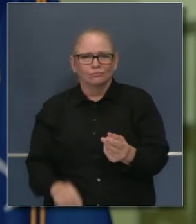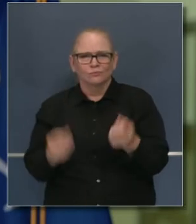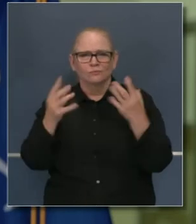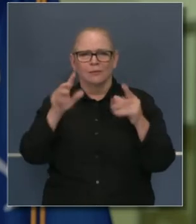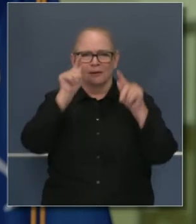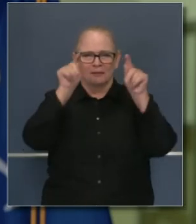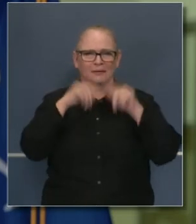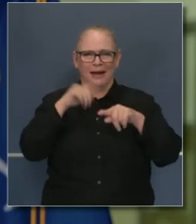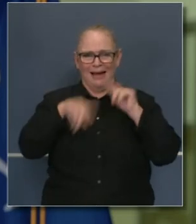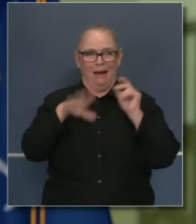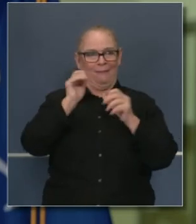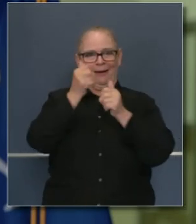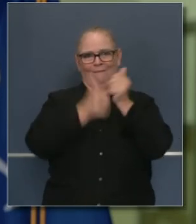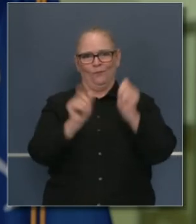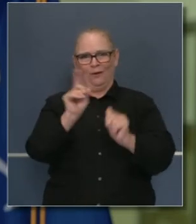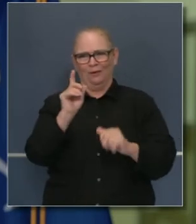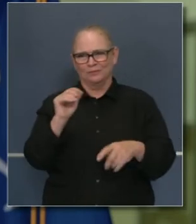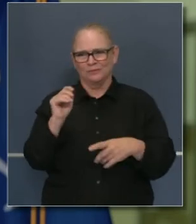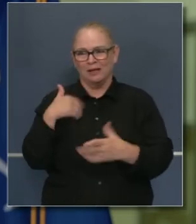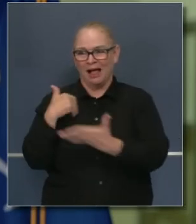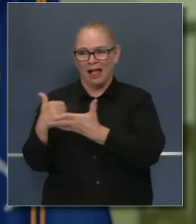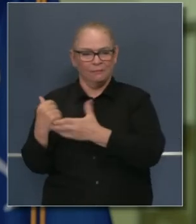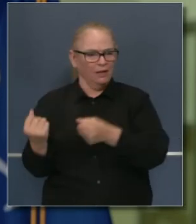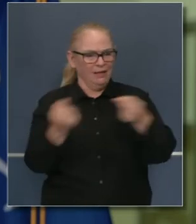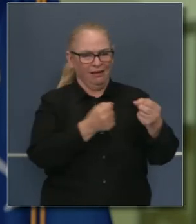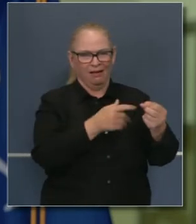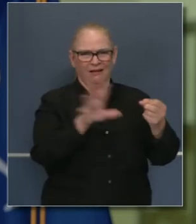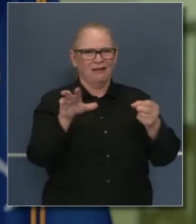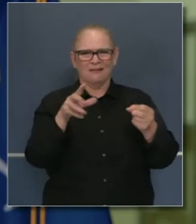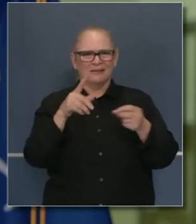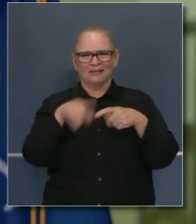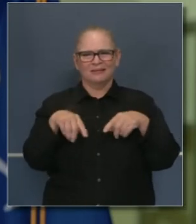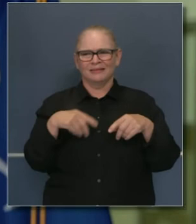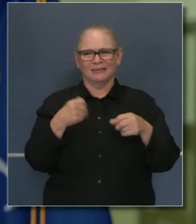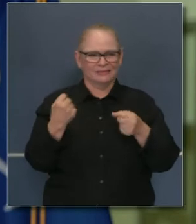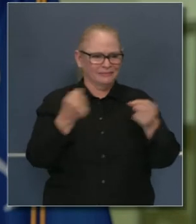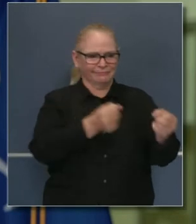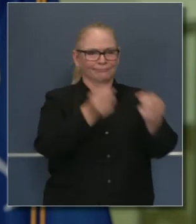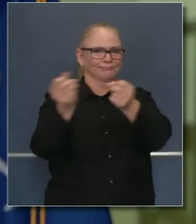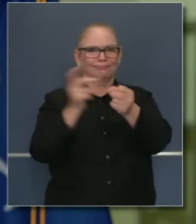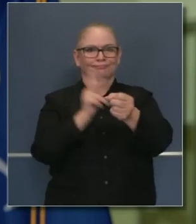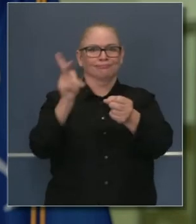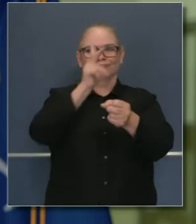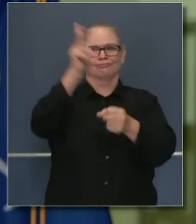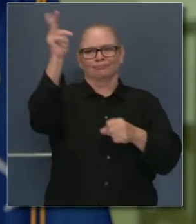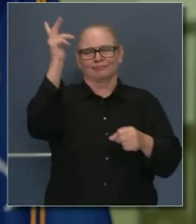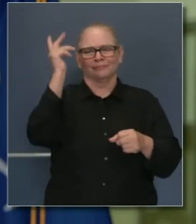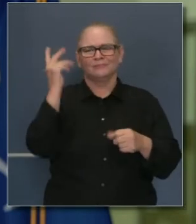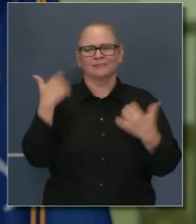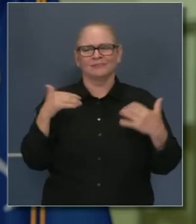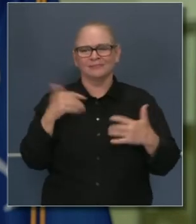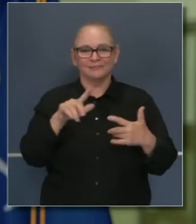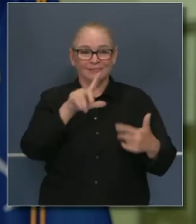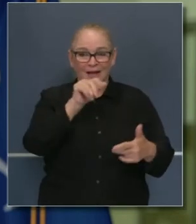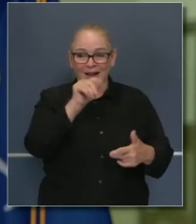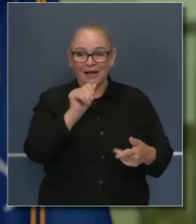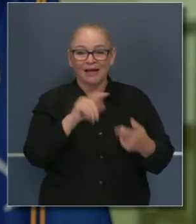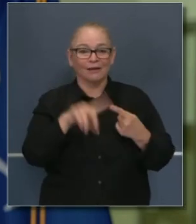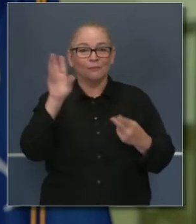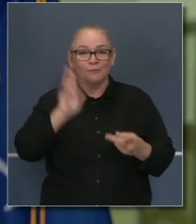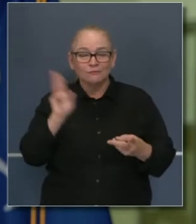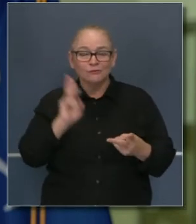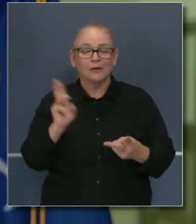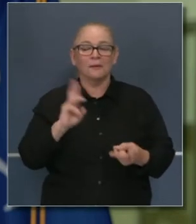Le quiero recordar la transparencia que les mostré. Ha habido un reto en la última semana en el condado de Los Ángeles y Riverside